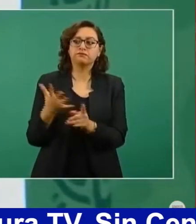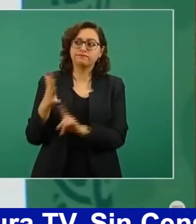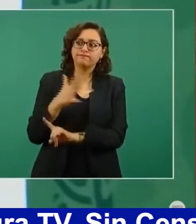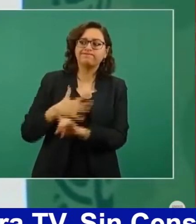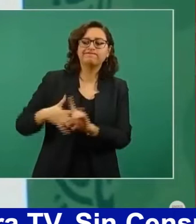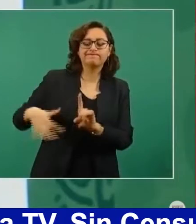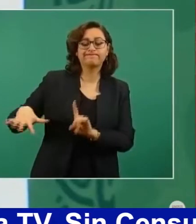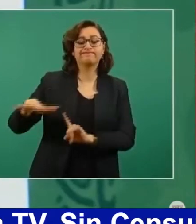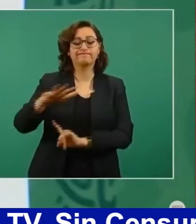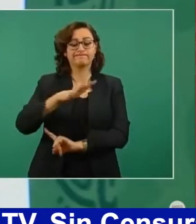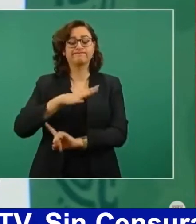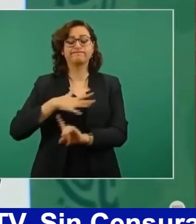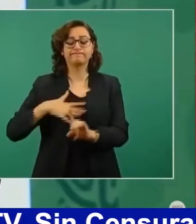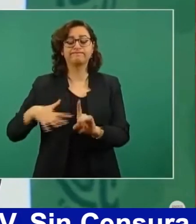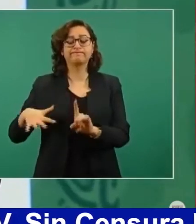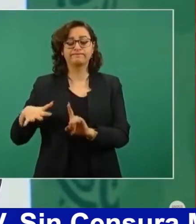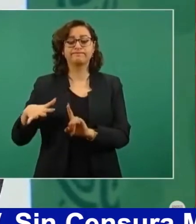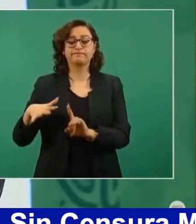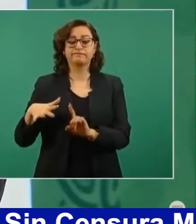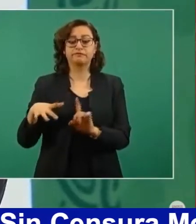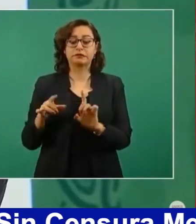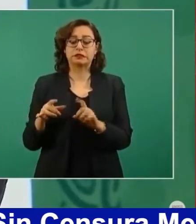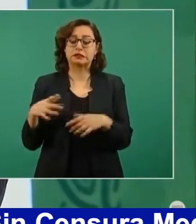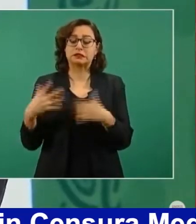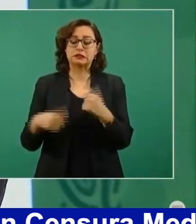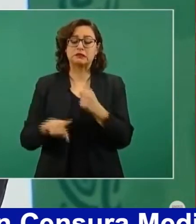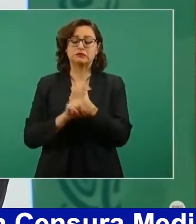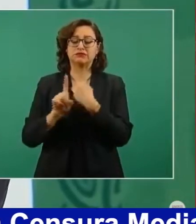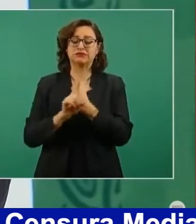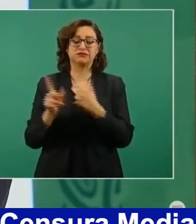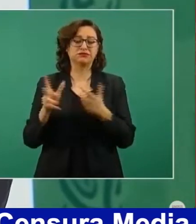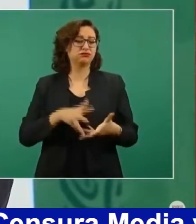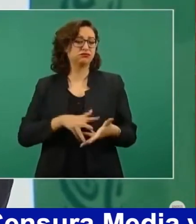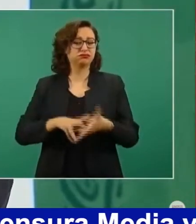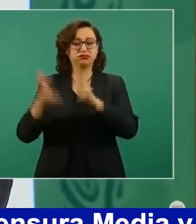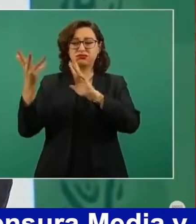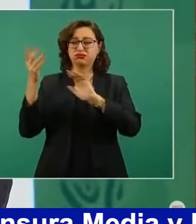muy delicada de violencia.